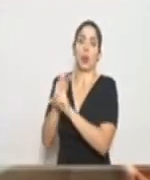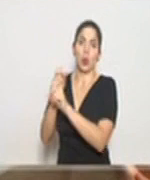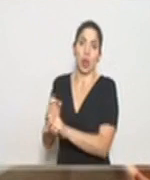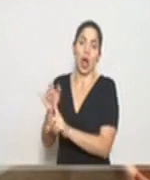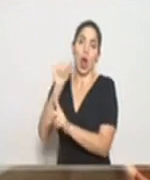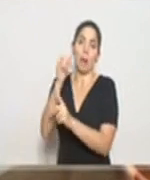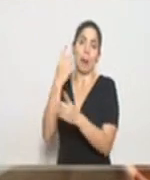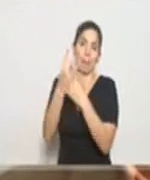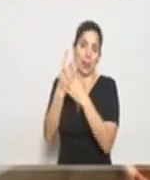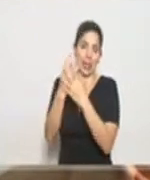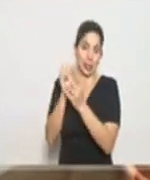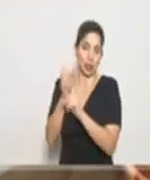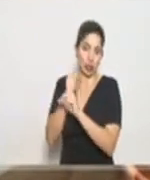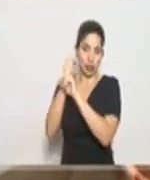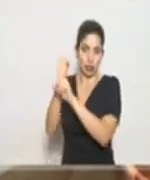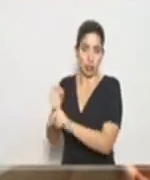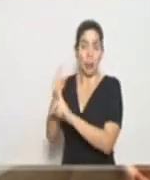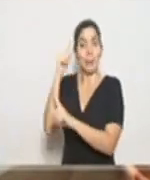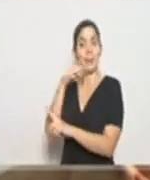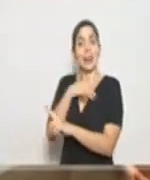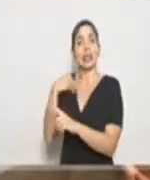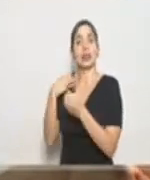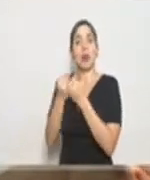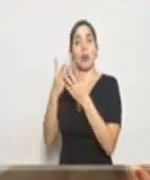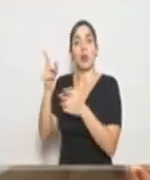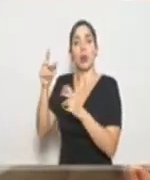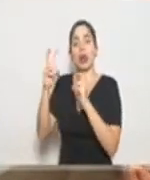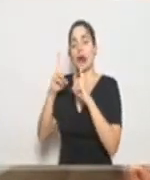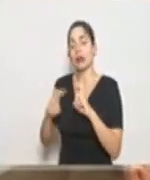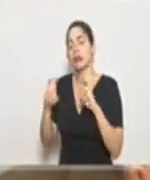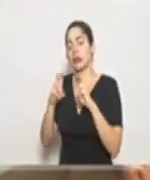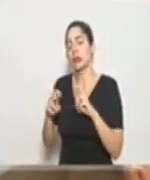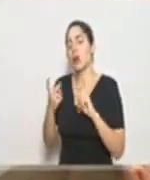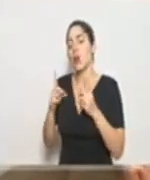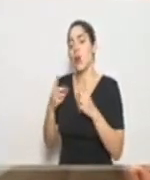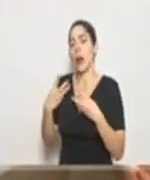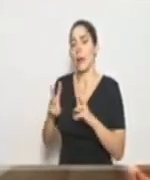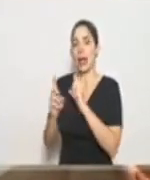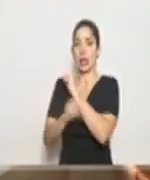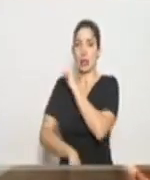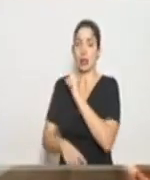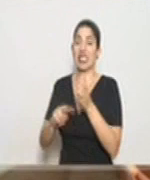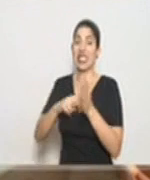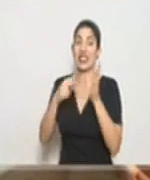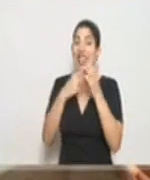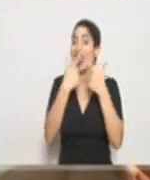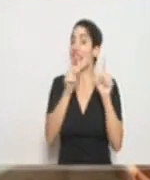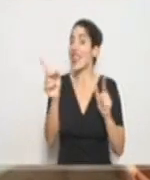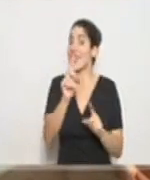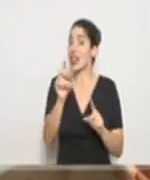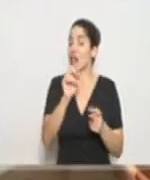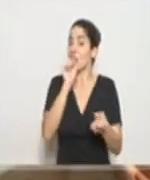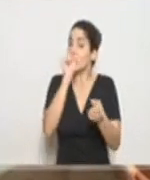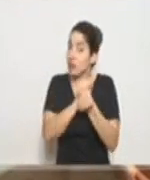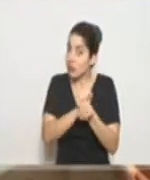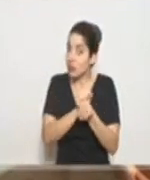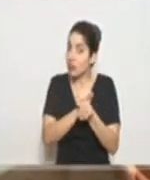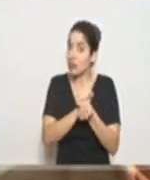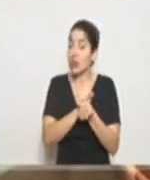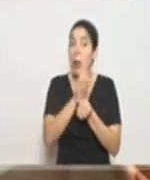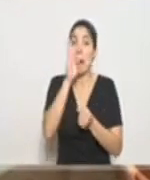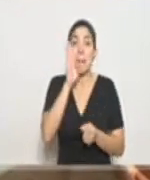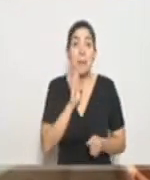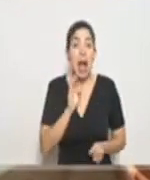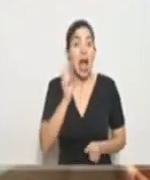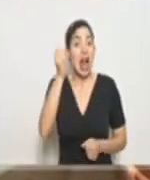reopreso para que el ministerio público decida qué medidas cautelar le dan o sea privadas de libertad detenidas bares